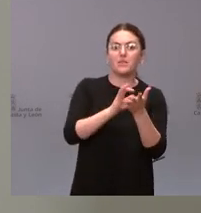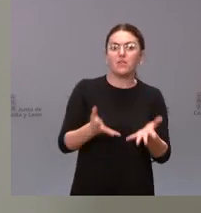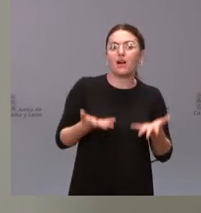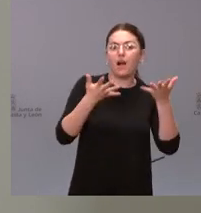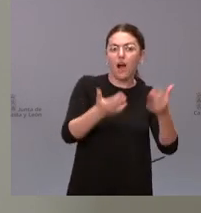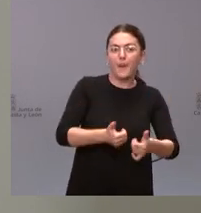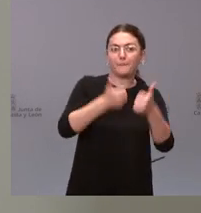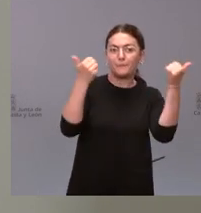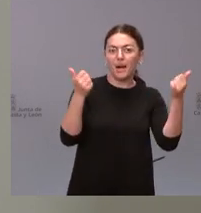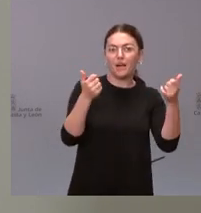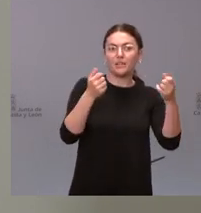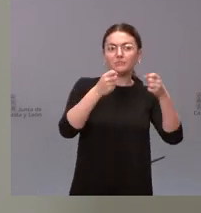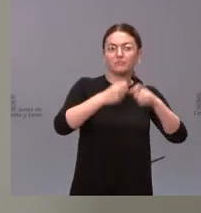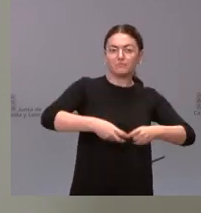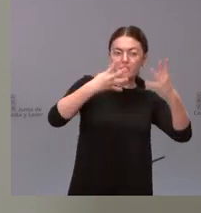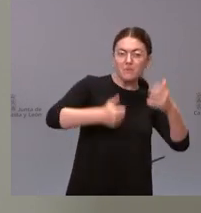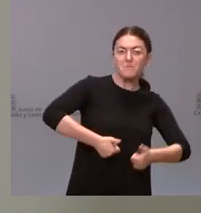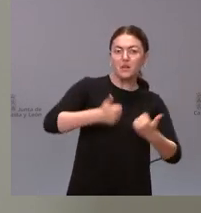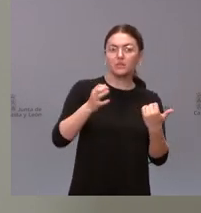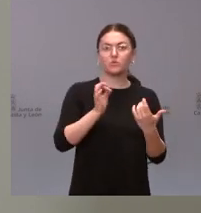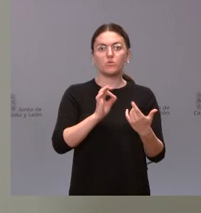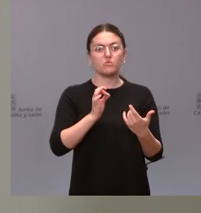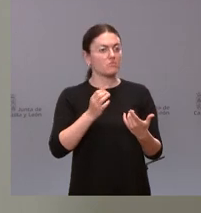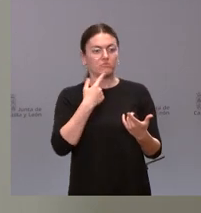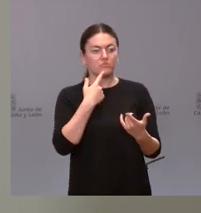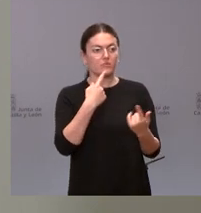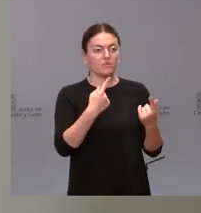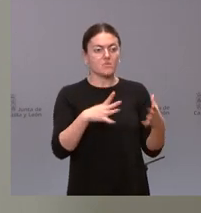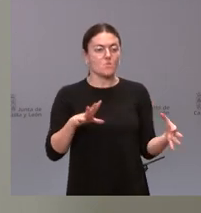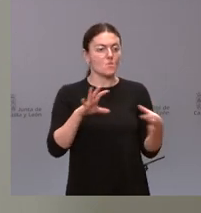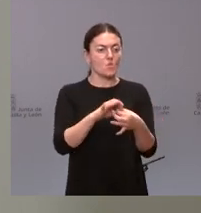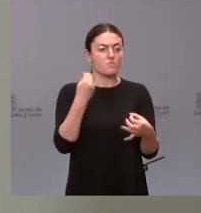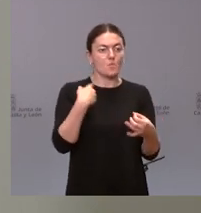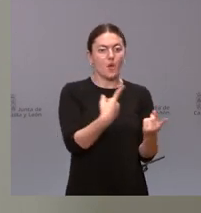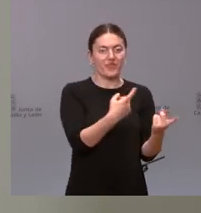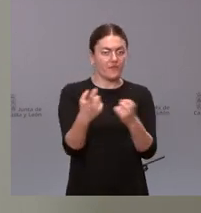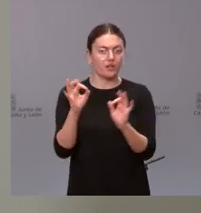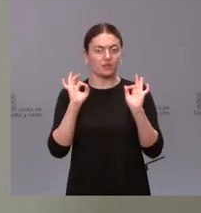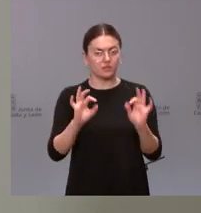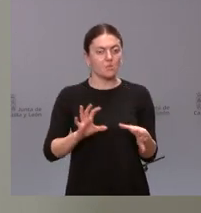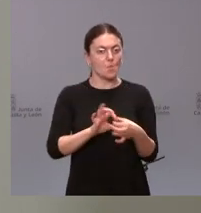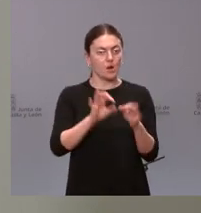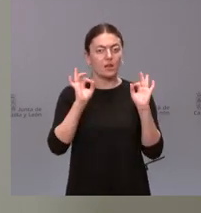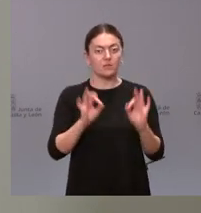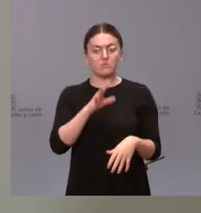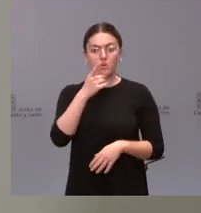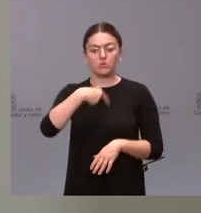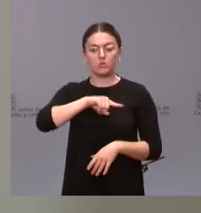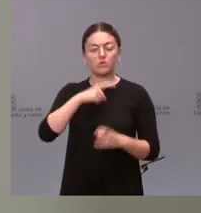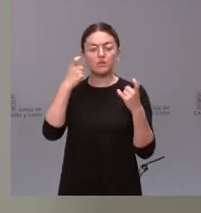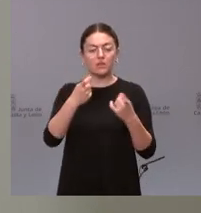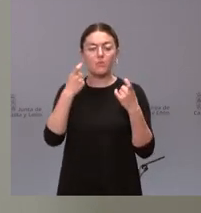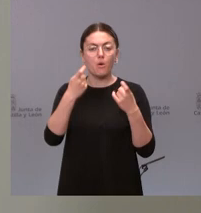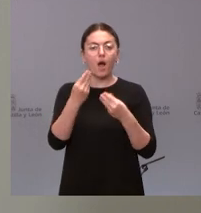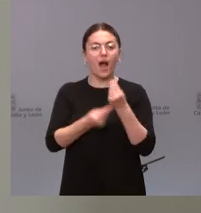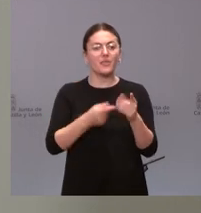infraestructuras de las que precisa o de las que necesita o de las que sería razonable porque nosotros intentamos hacer ese